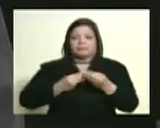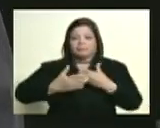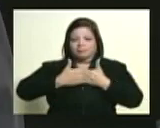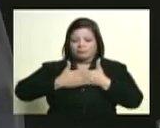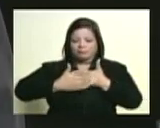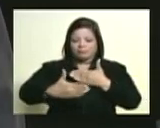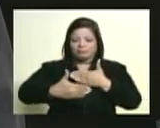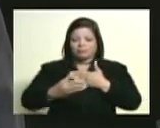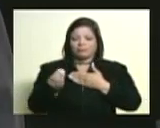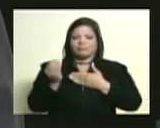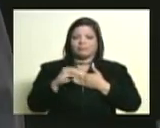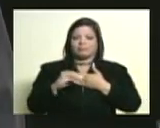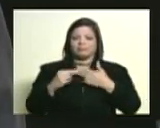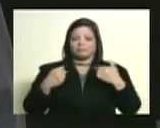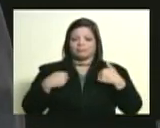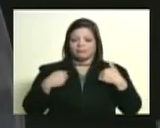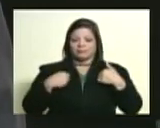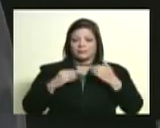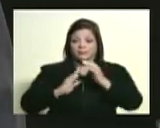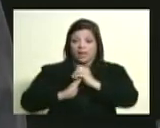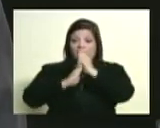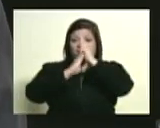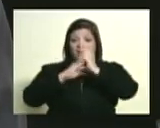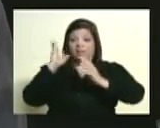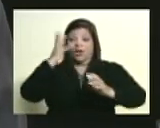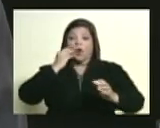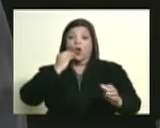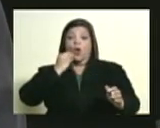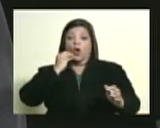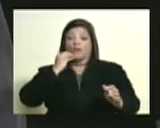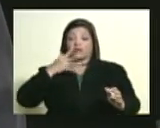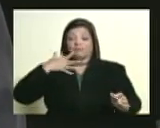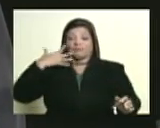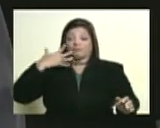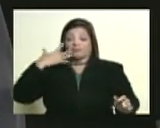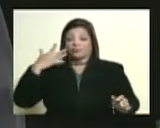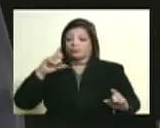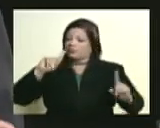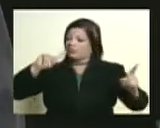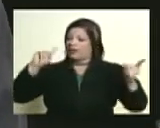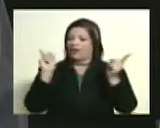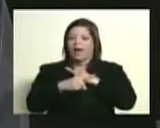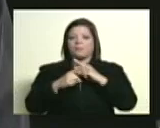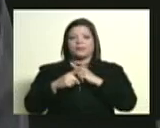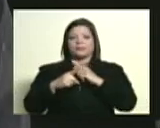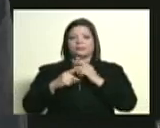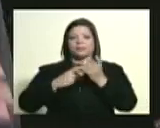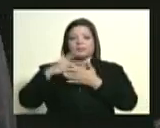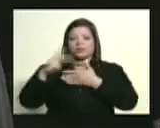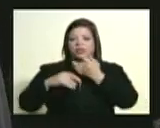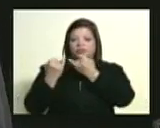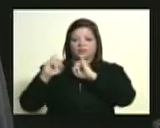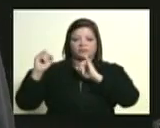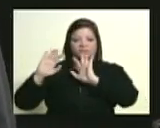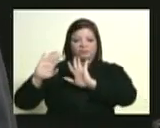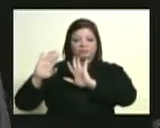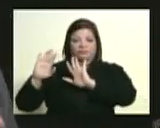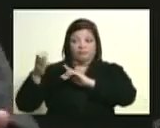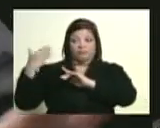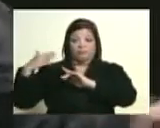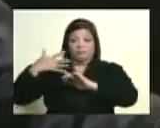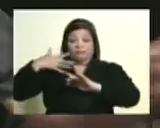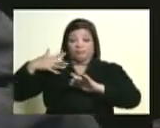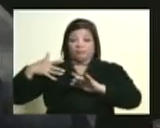ser un líder mantuano de una revolución mantuana o de un proyecto independentista muy mantuano